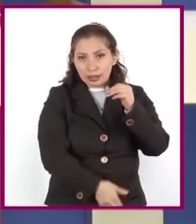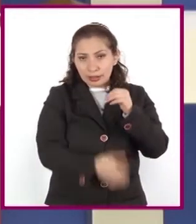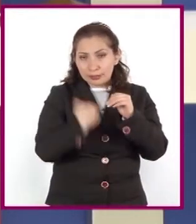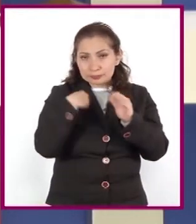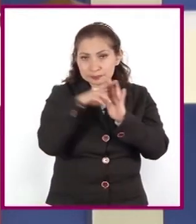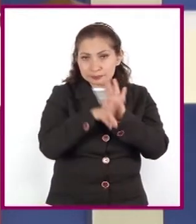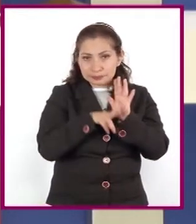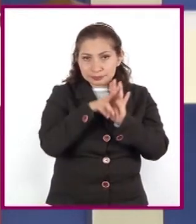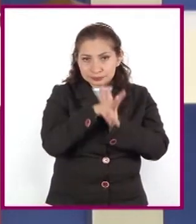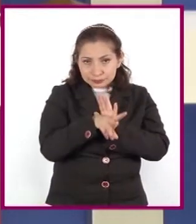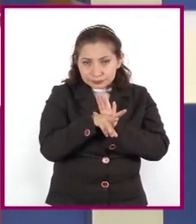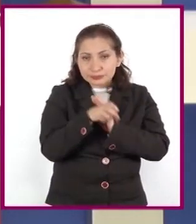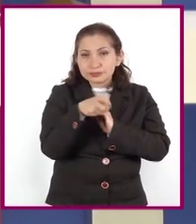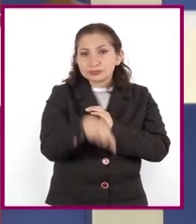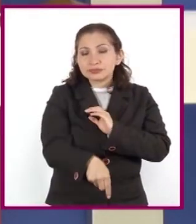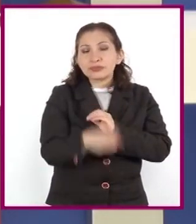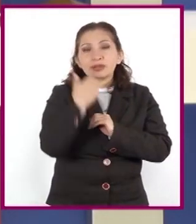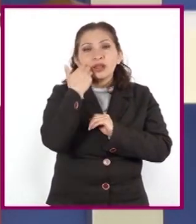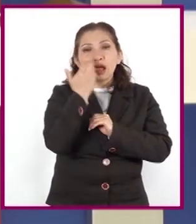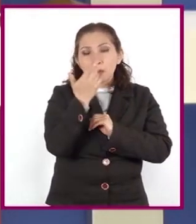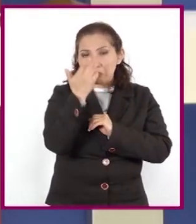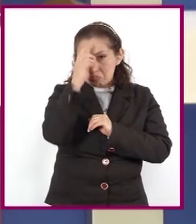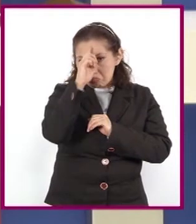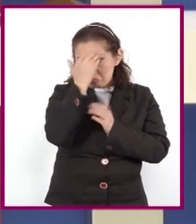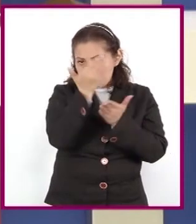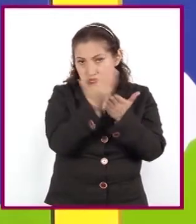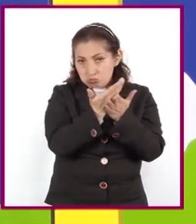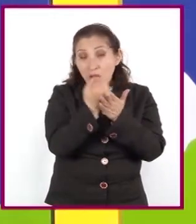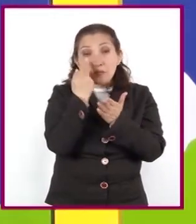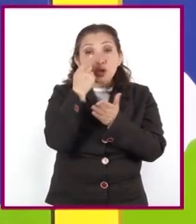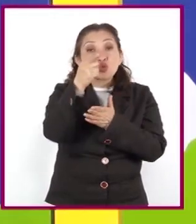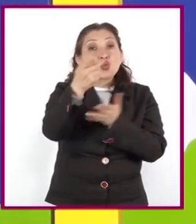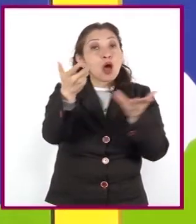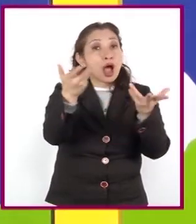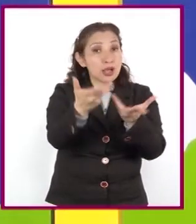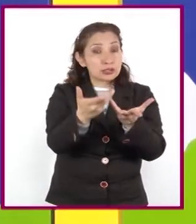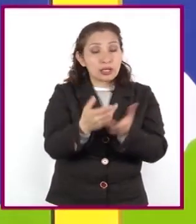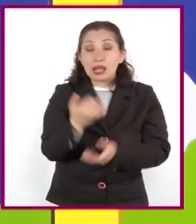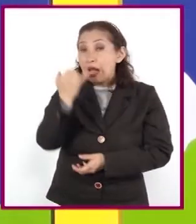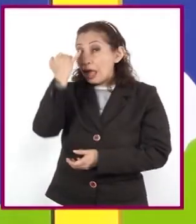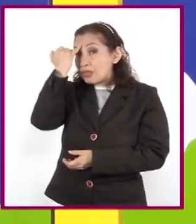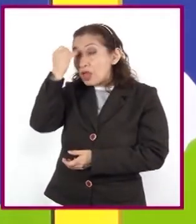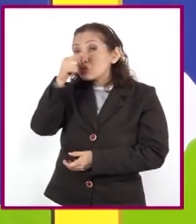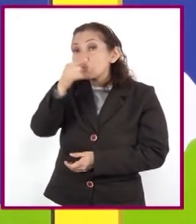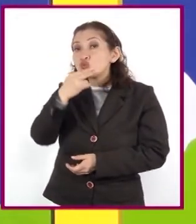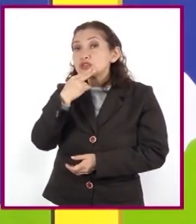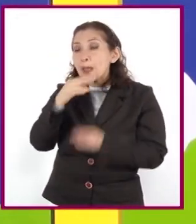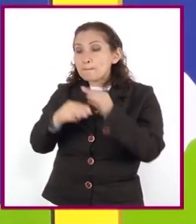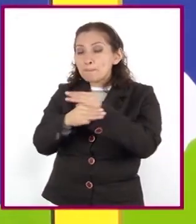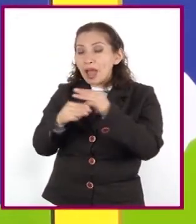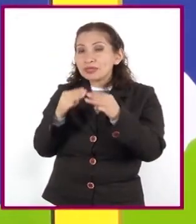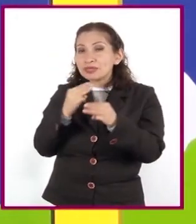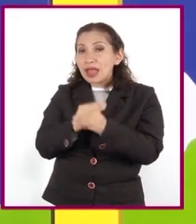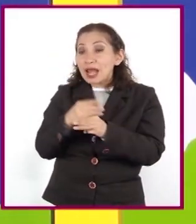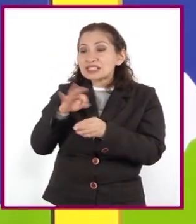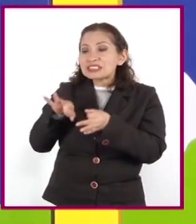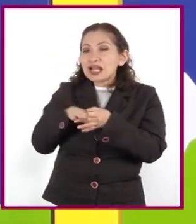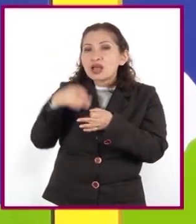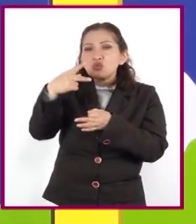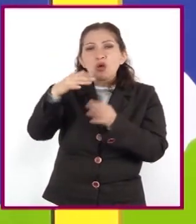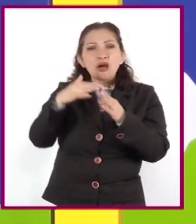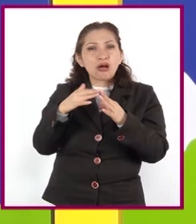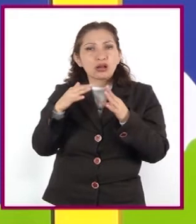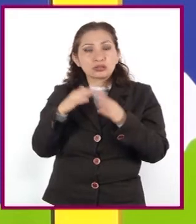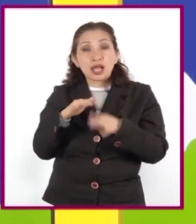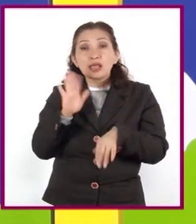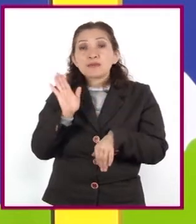de nuestra sesión. Así que queremos proponerles un reto. La idea es que utilicen materiales que estén a su alcance.